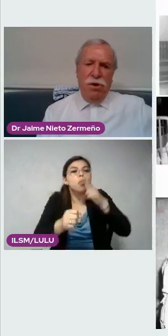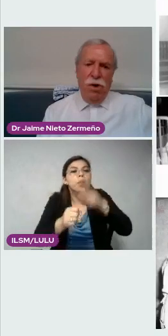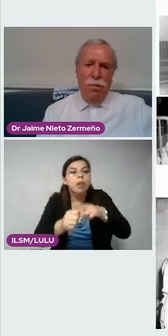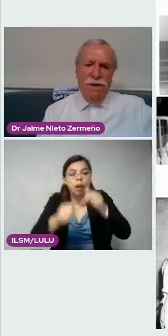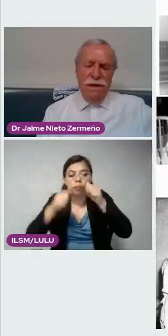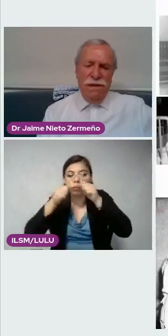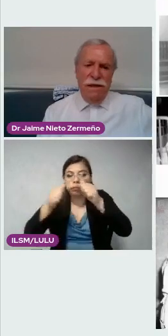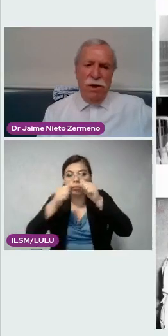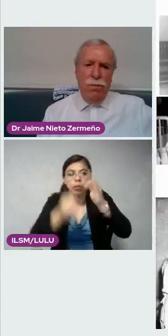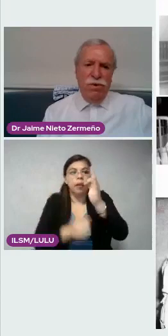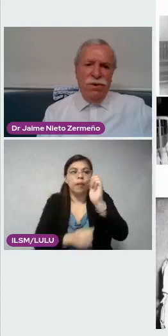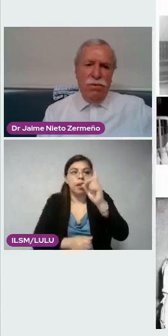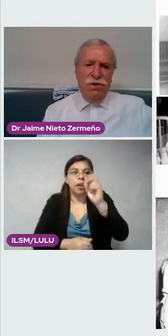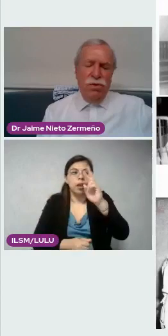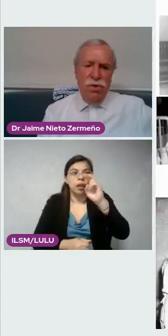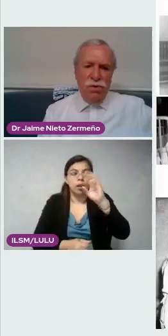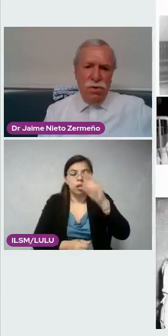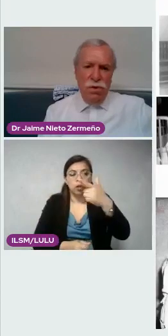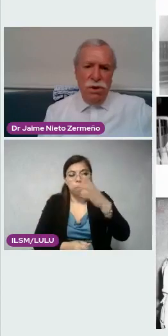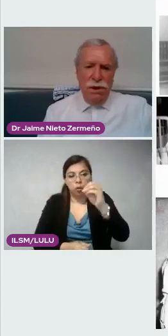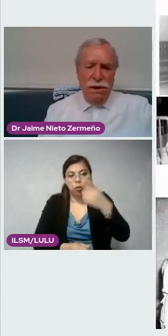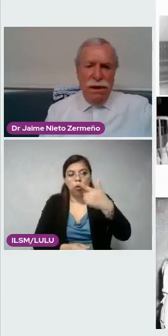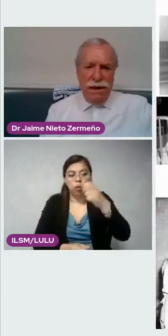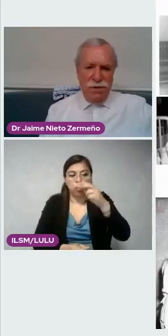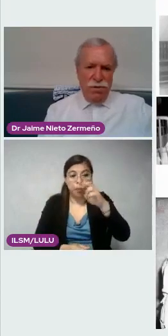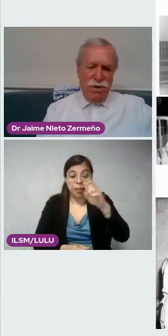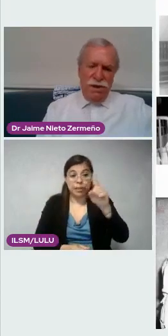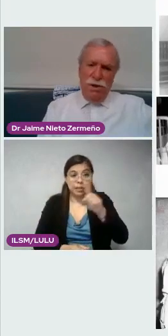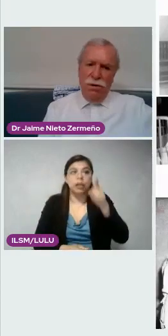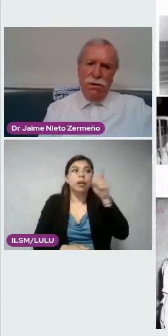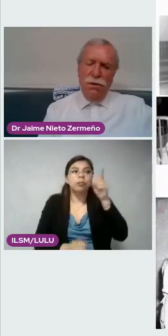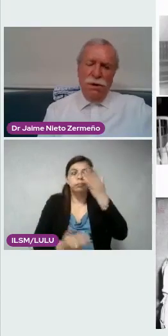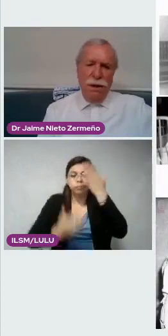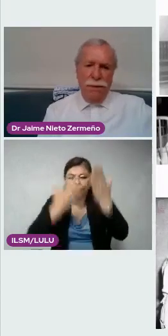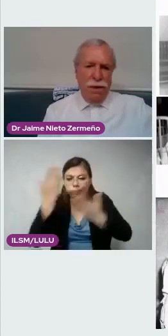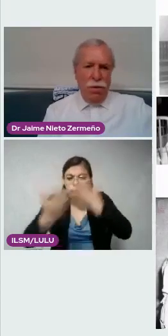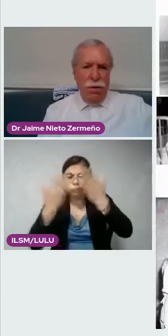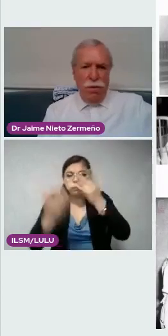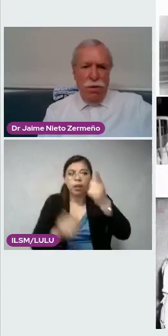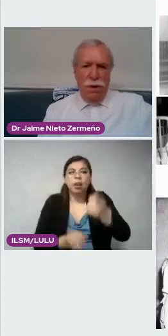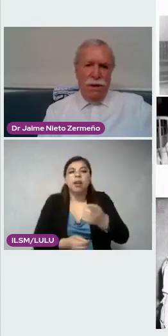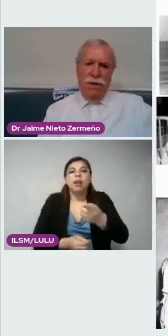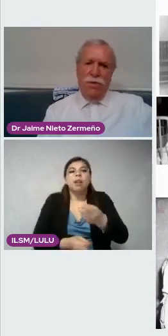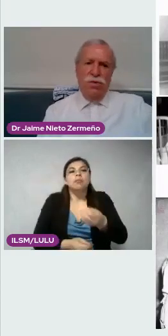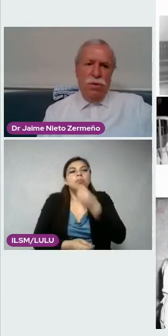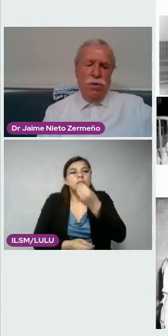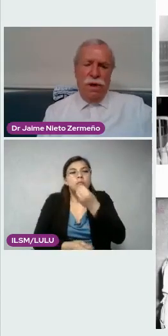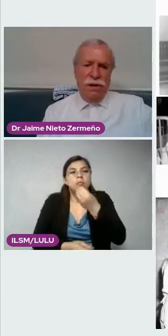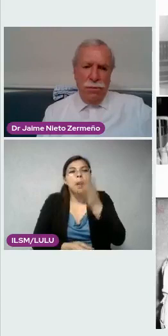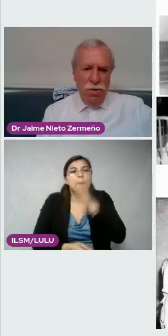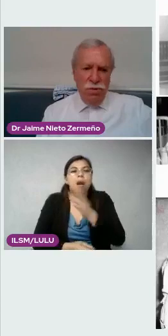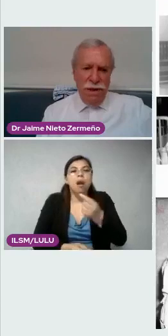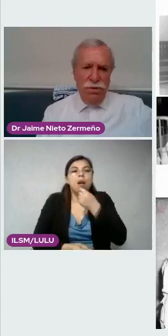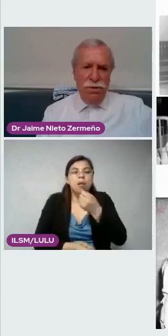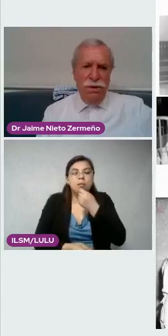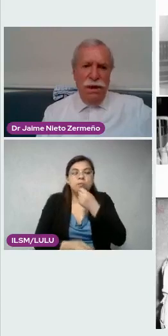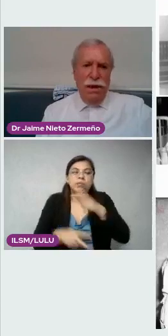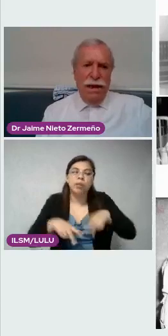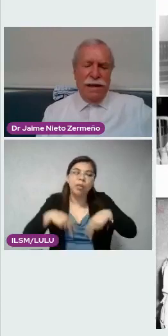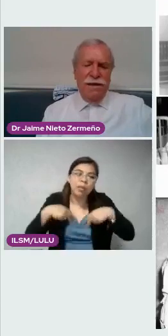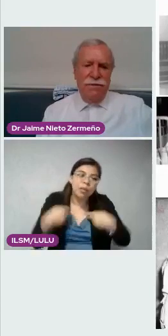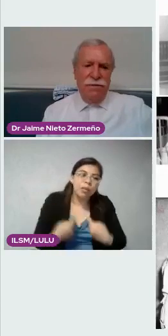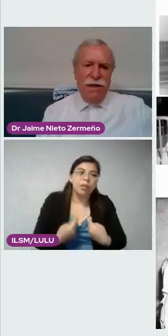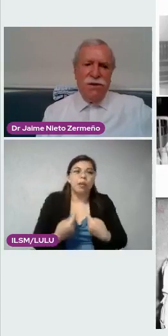Federico Gómez se distinguió por ser un estudioso de la desnutrición. Que marcó, incluso durante muchos años,